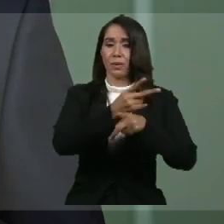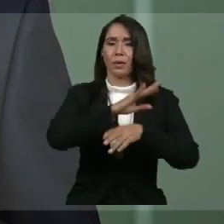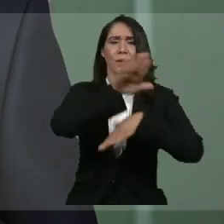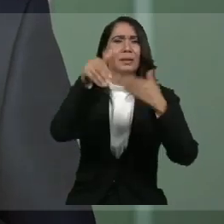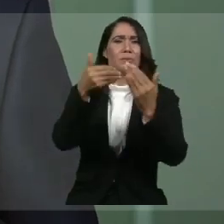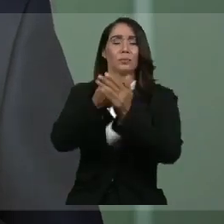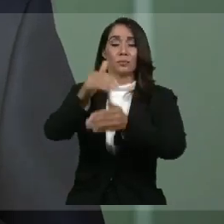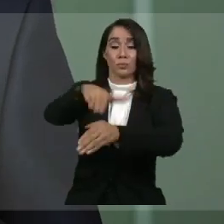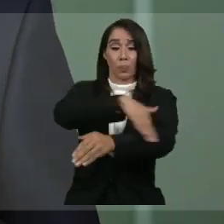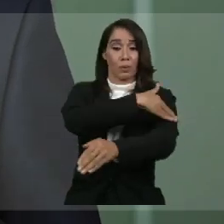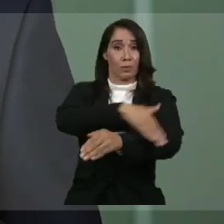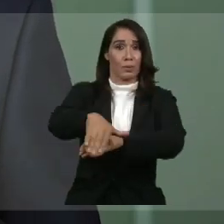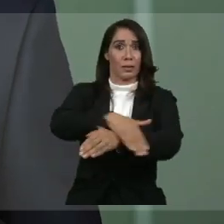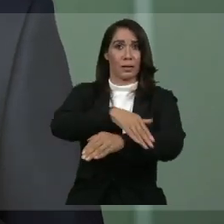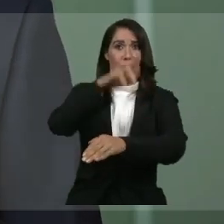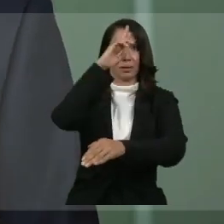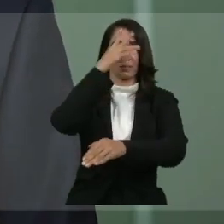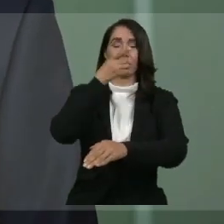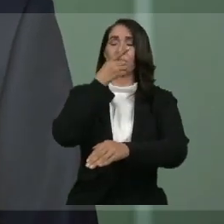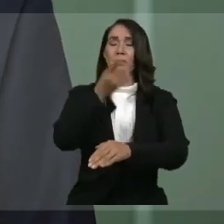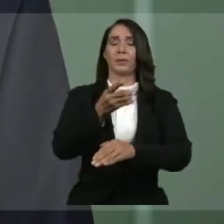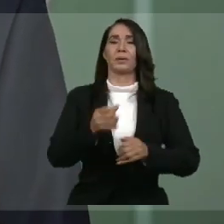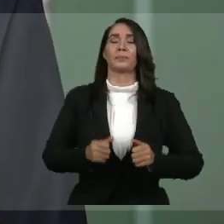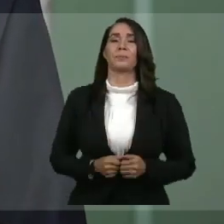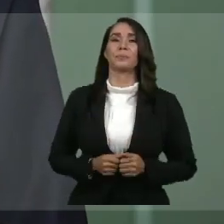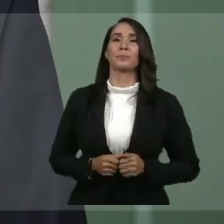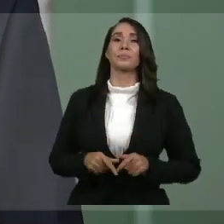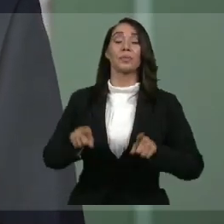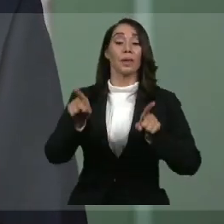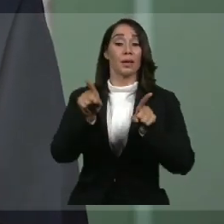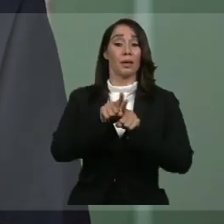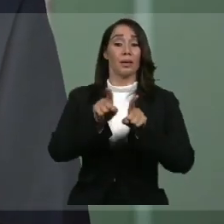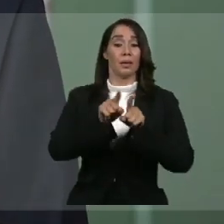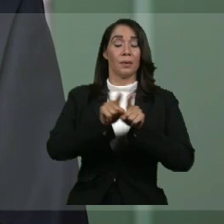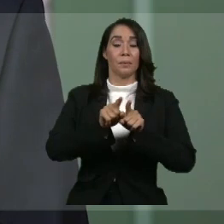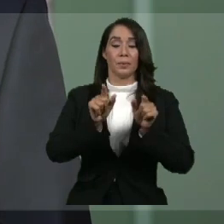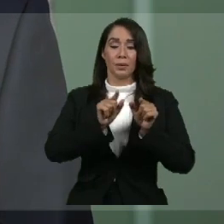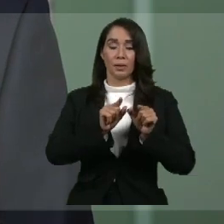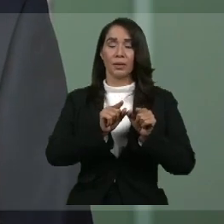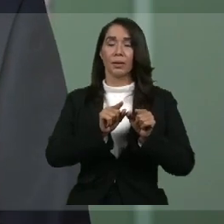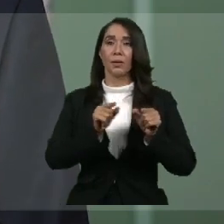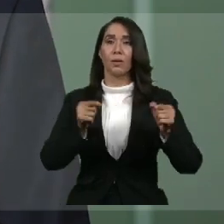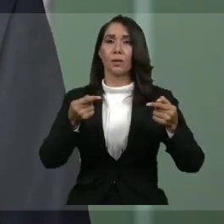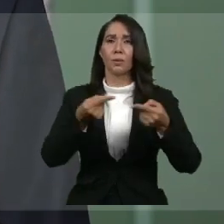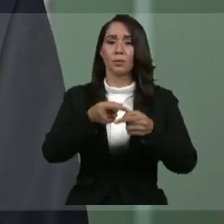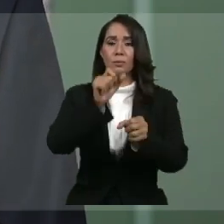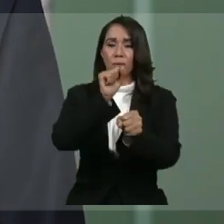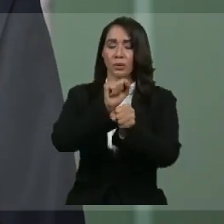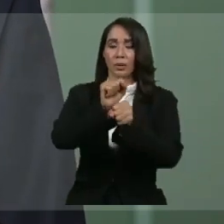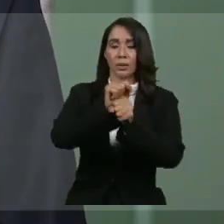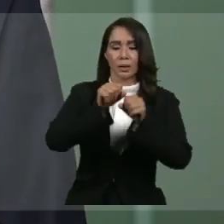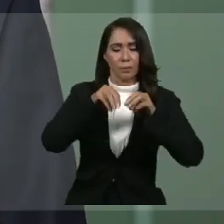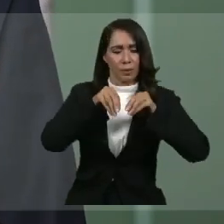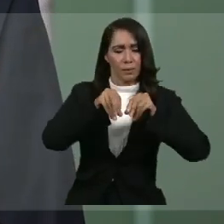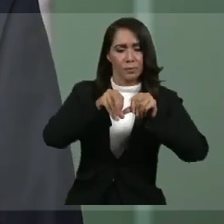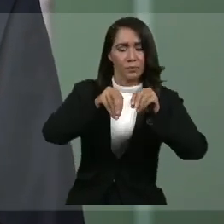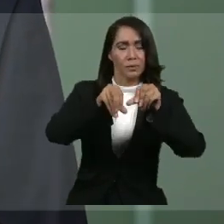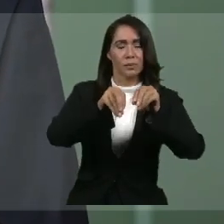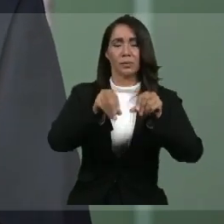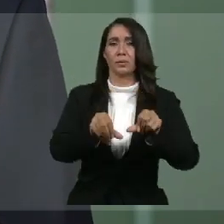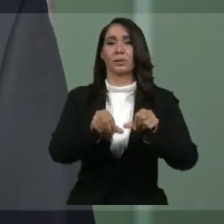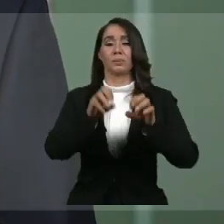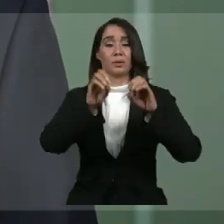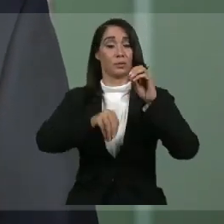las calles del país. Tenemos a nuestros sectores productivos concentrados en producir todos los bienes